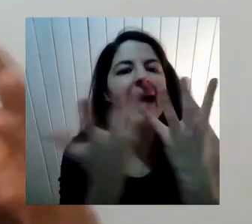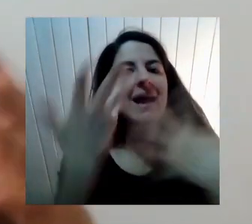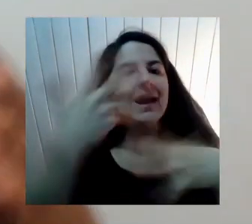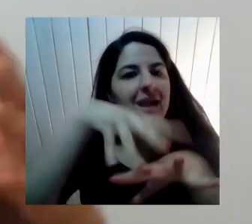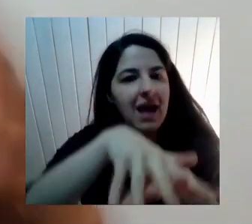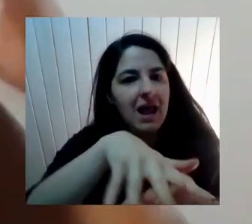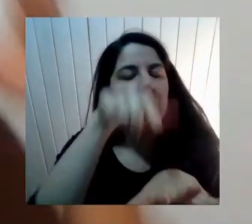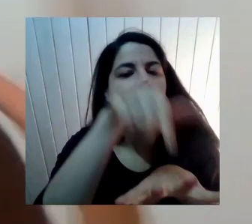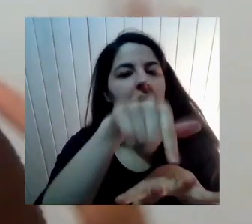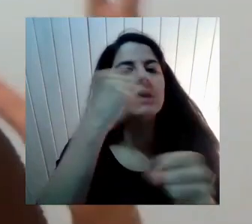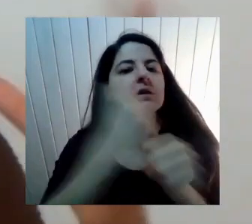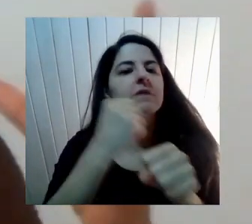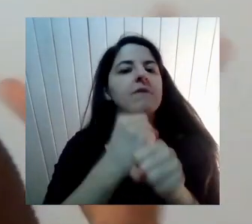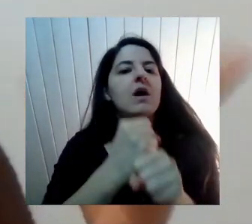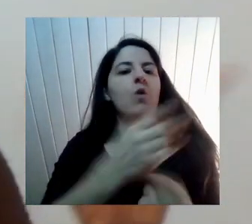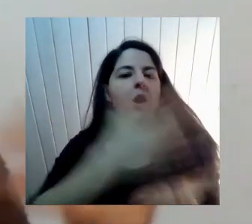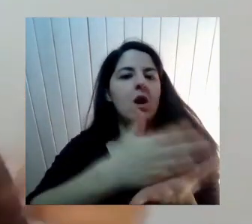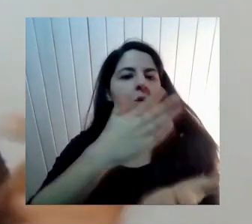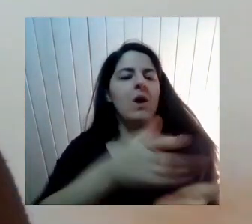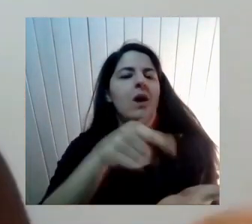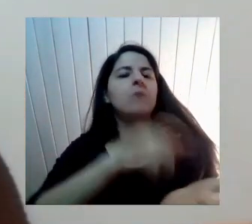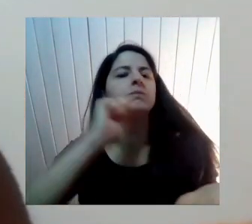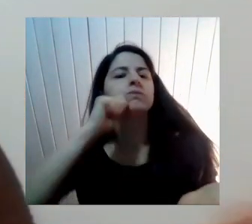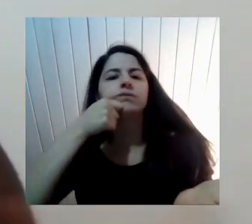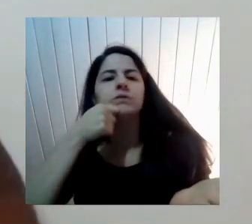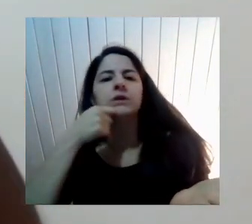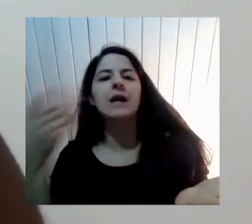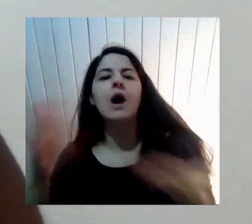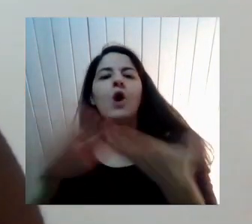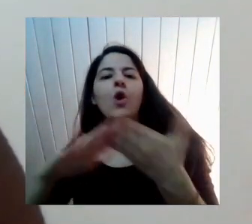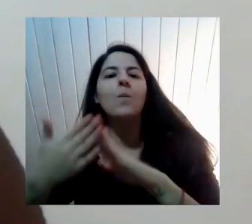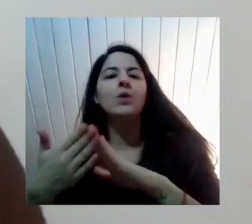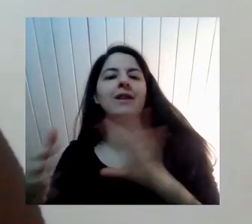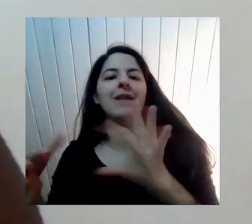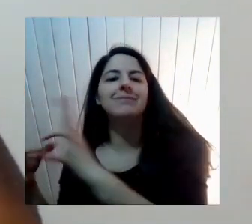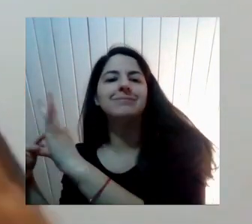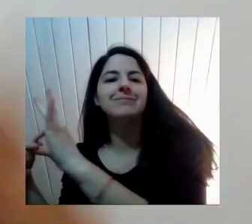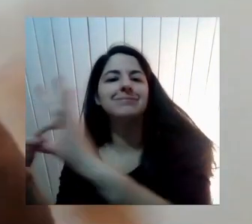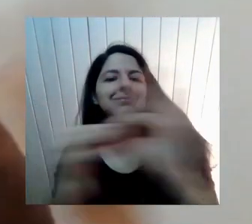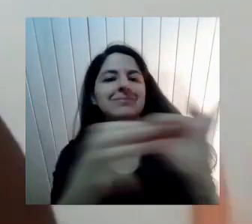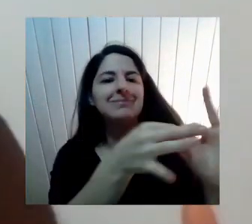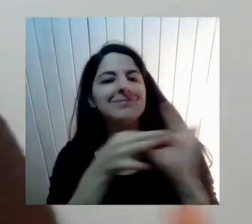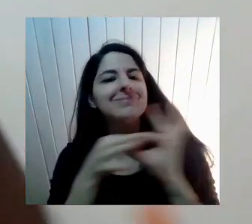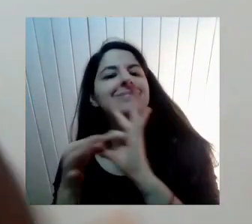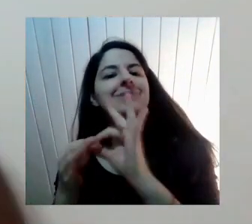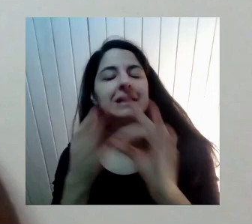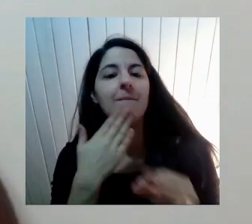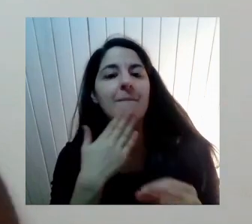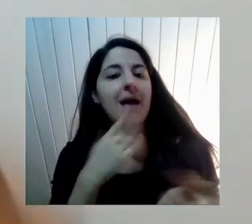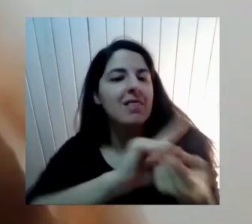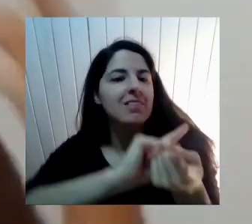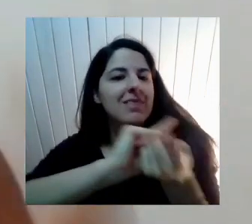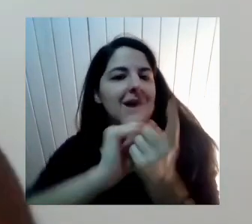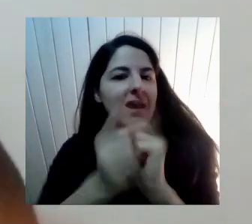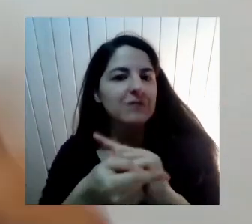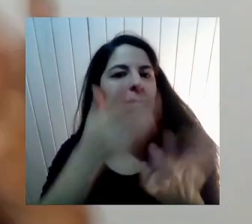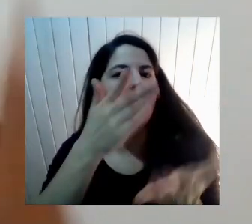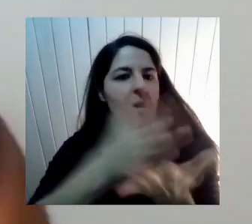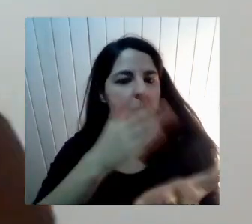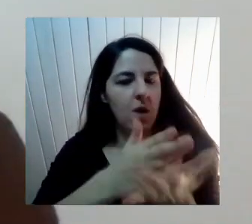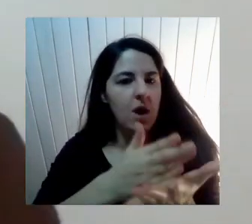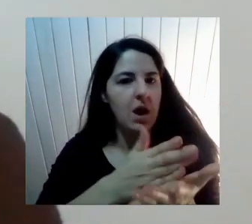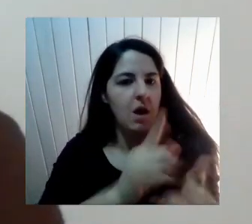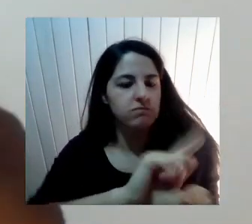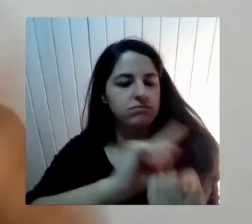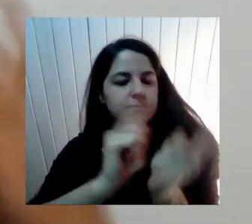Que Integra La Comunidad Como Yo Hablo A propósito De lo Que Damaso Decía De Transformar La Escuela Tiene Que Haber Un Tránsito En La